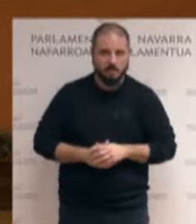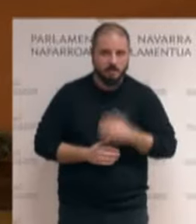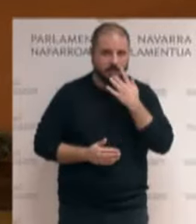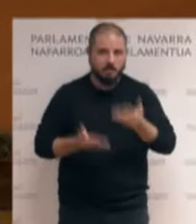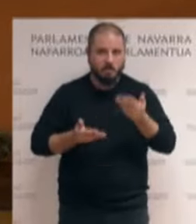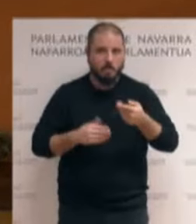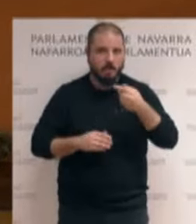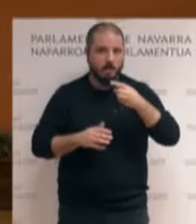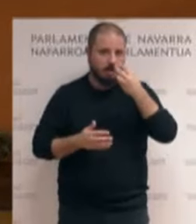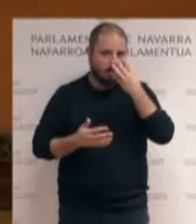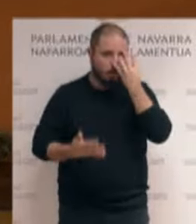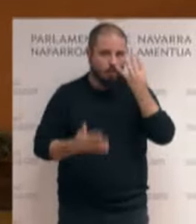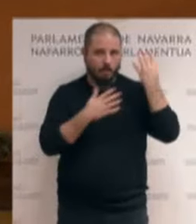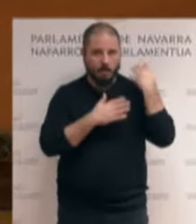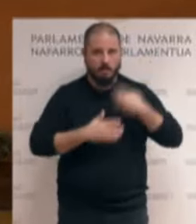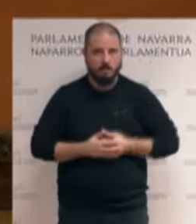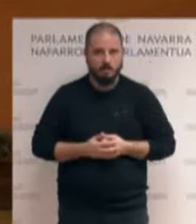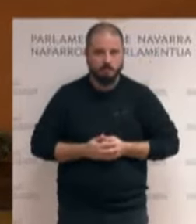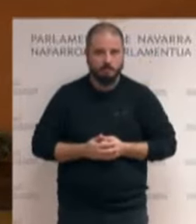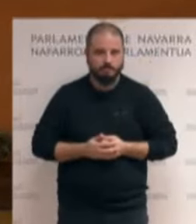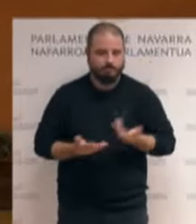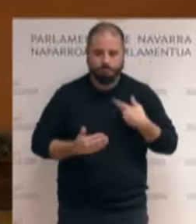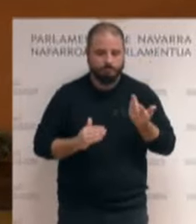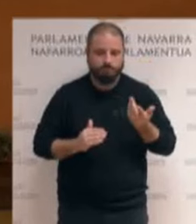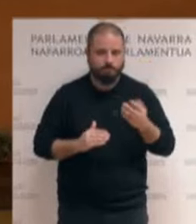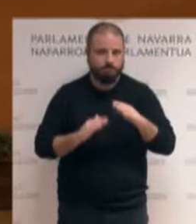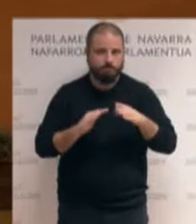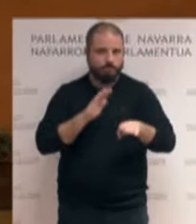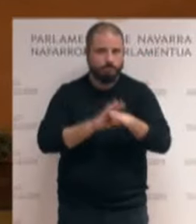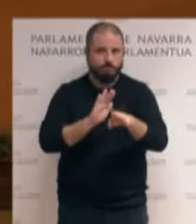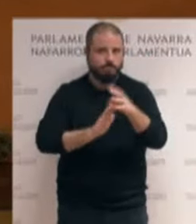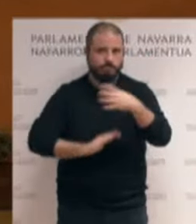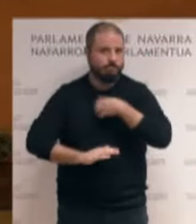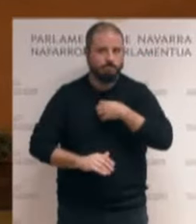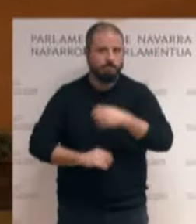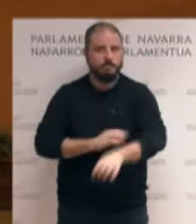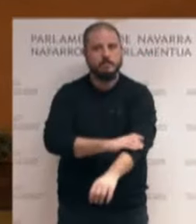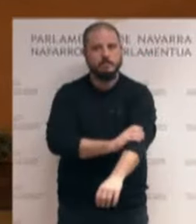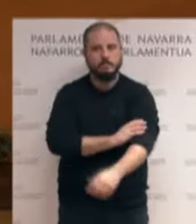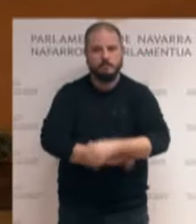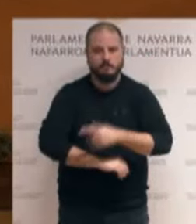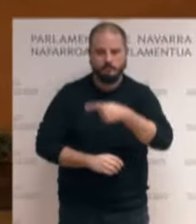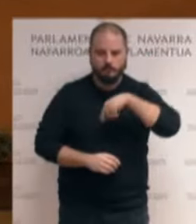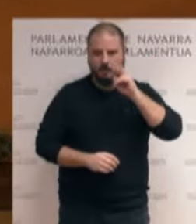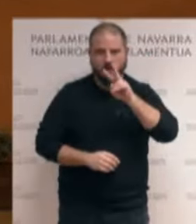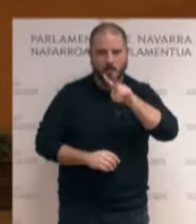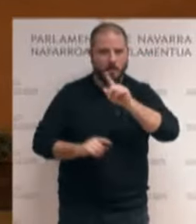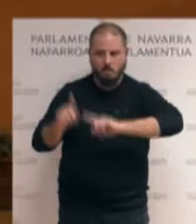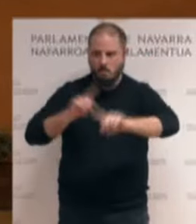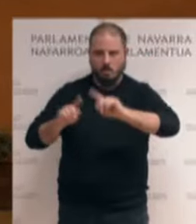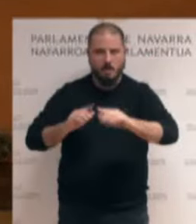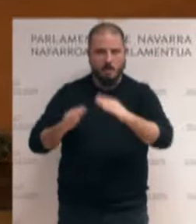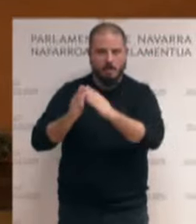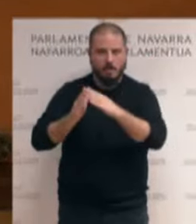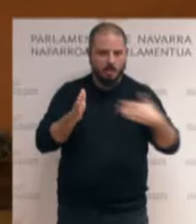Esto es insostenible. Y donde nosotros y nosotras vemos un problema creciente de acceso a la vivienda, otros